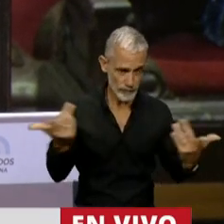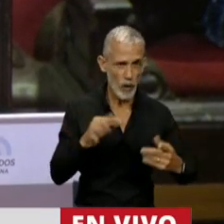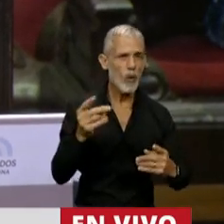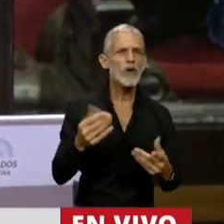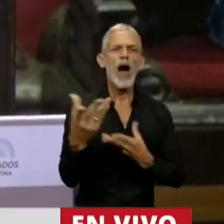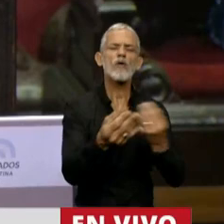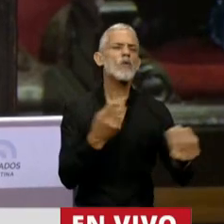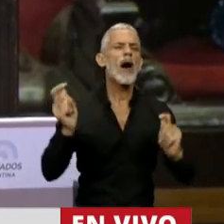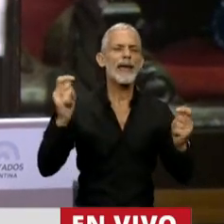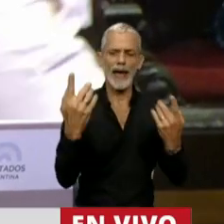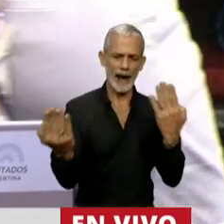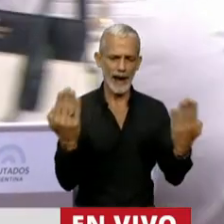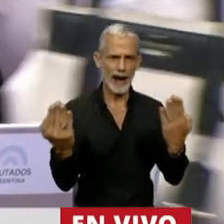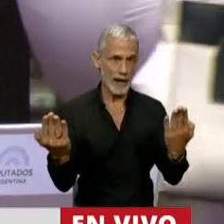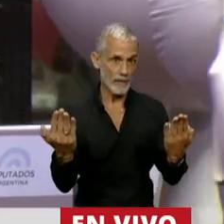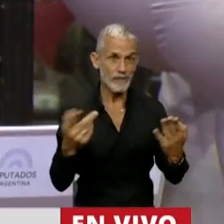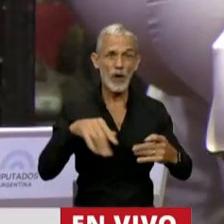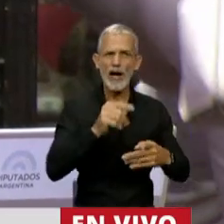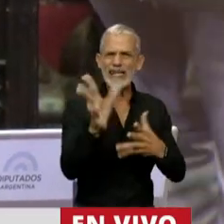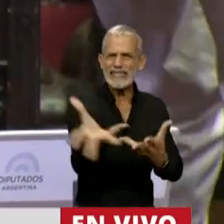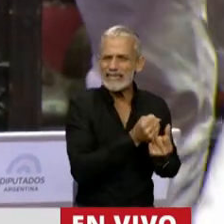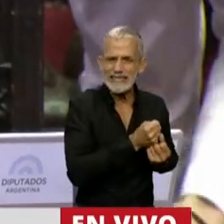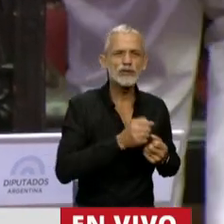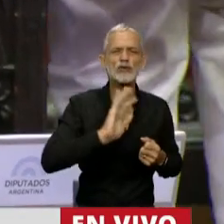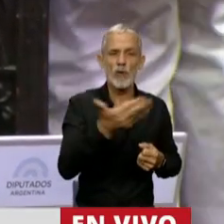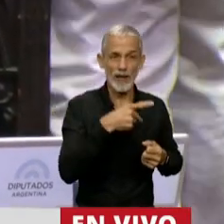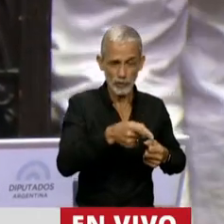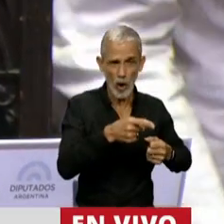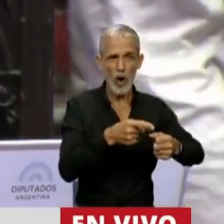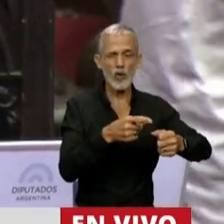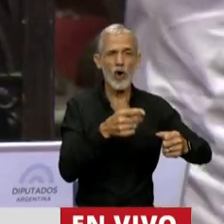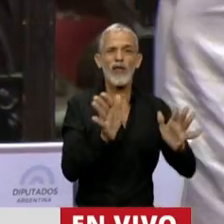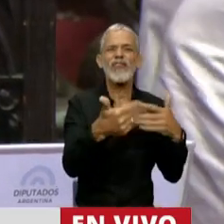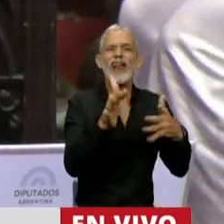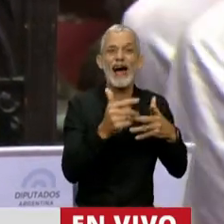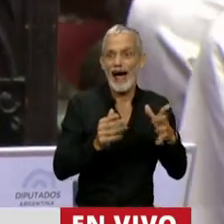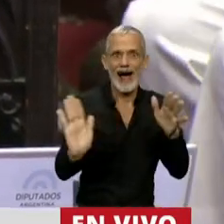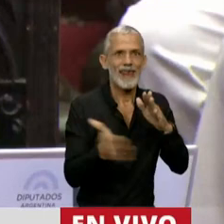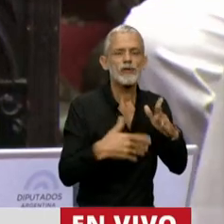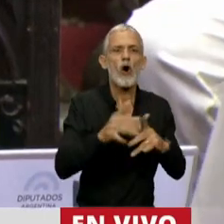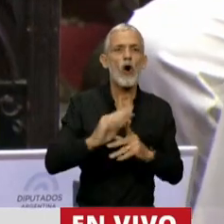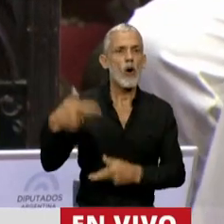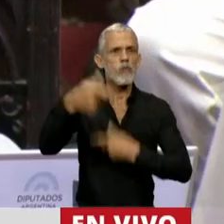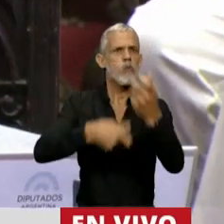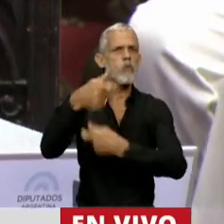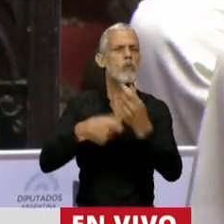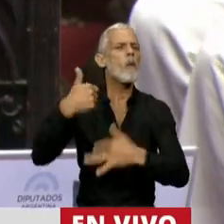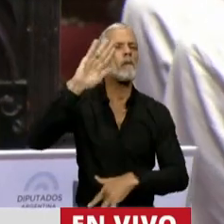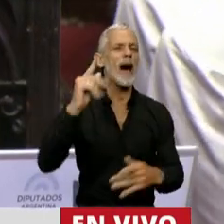solidarios? ¿Los que se llevan todos, todo, de la caja común o los que más aporten?